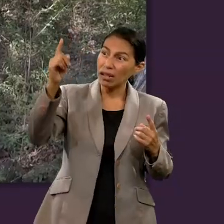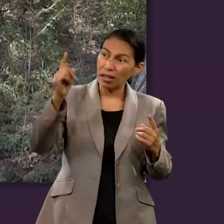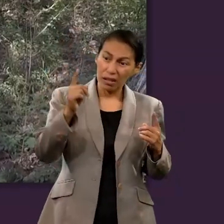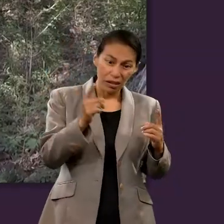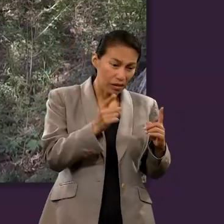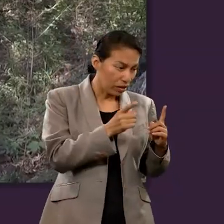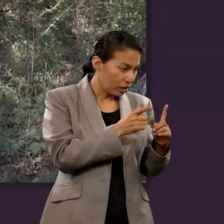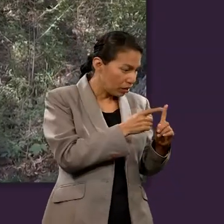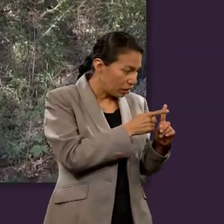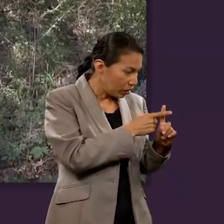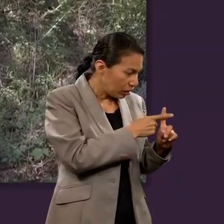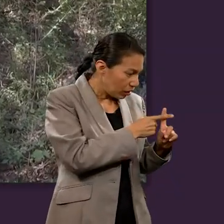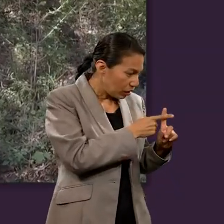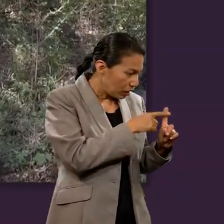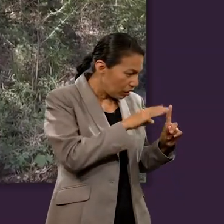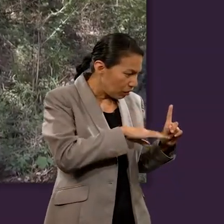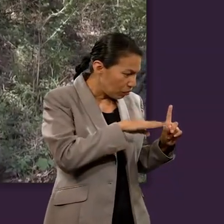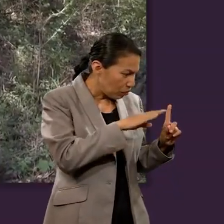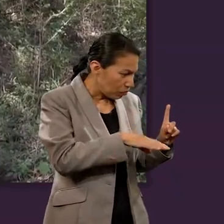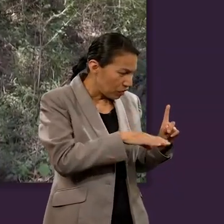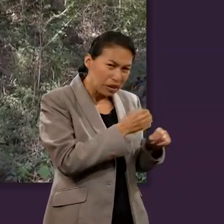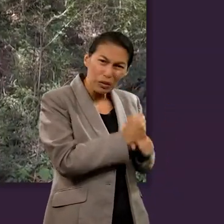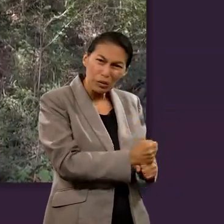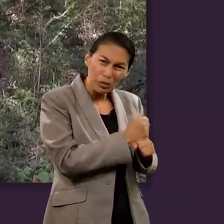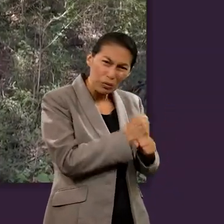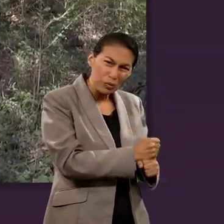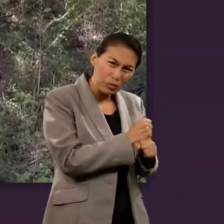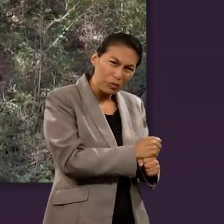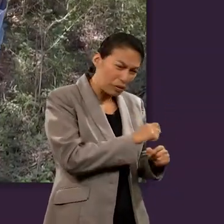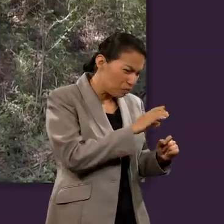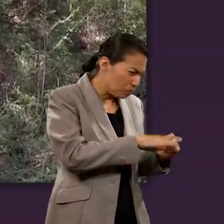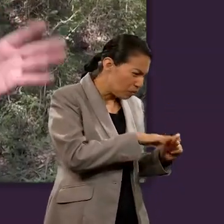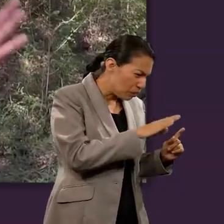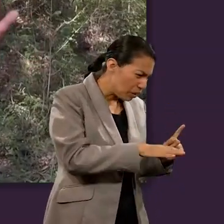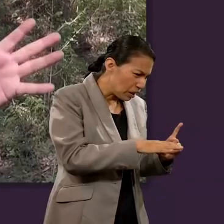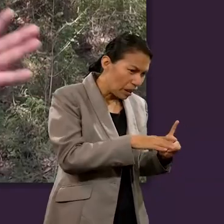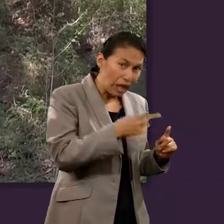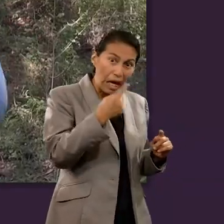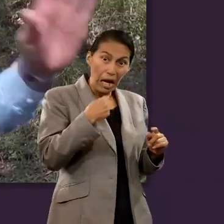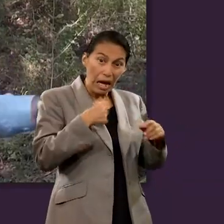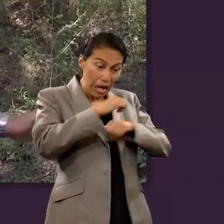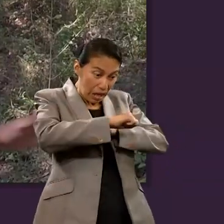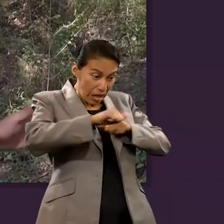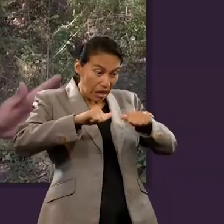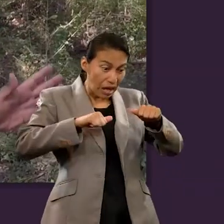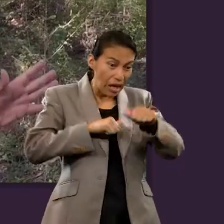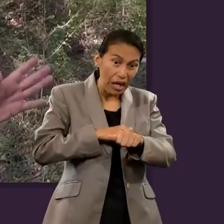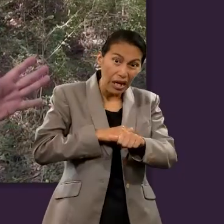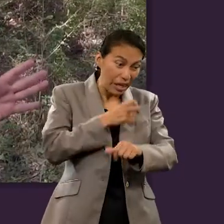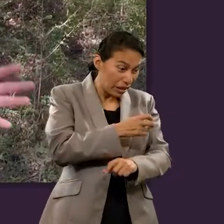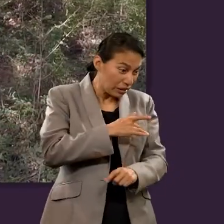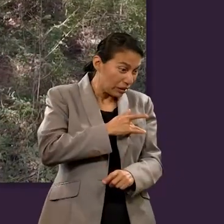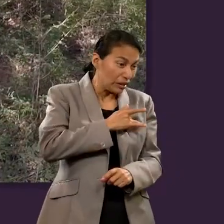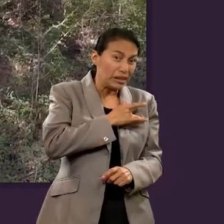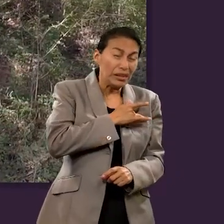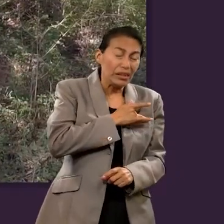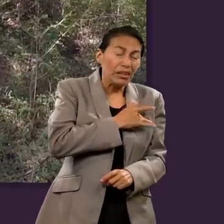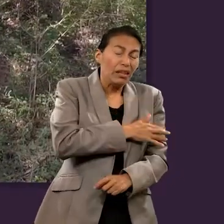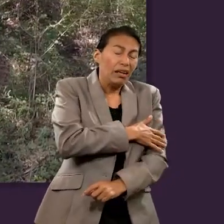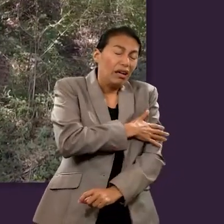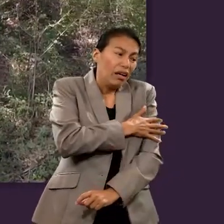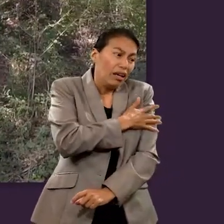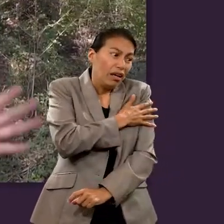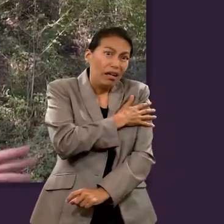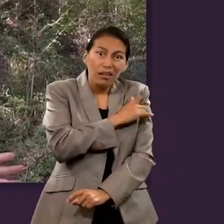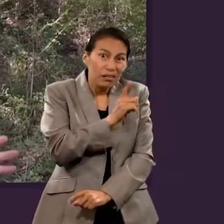crucificado y sufriendo en mi lugar la muerte que era mía si eso no me derrite nada lo va a hacer si eso no me